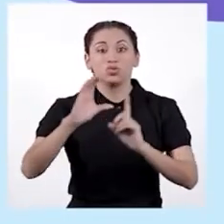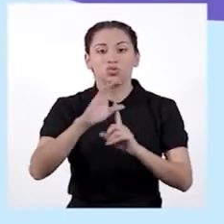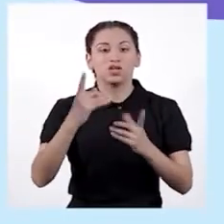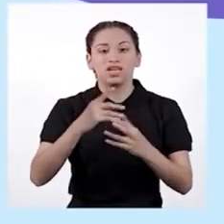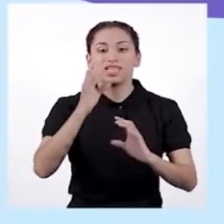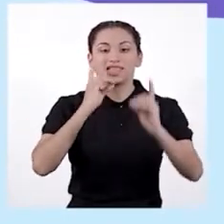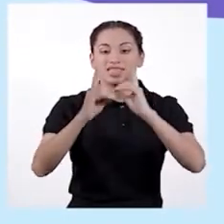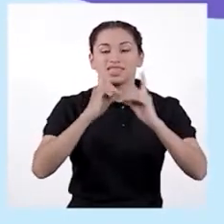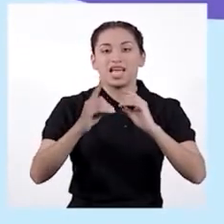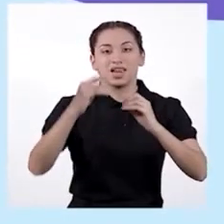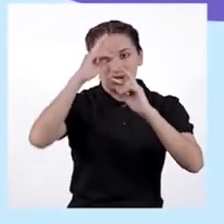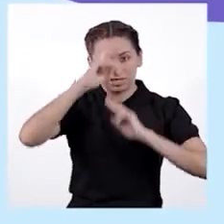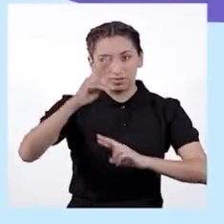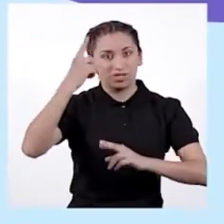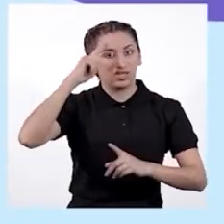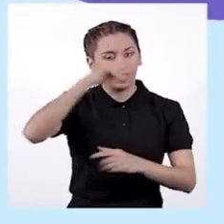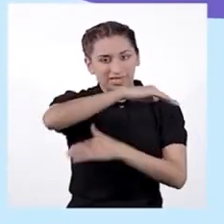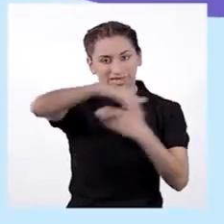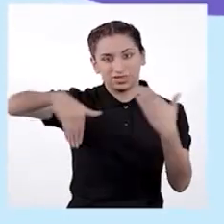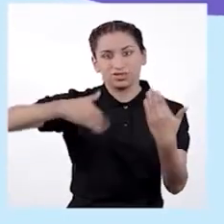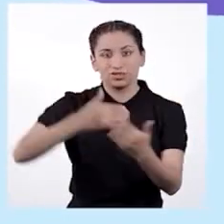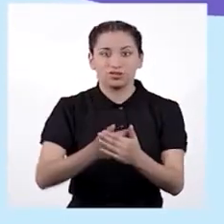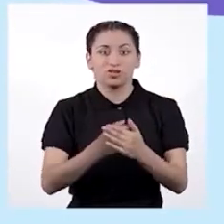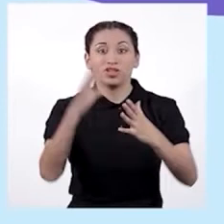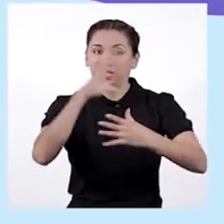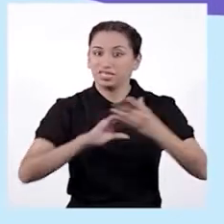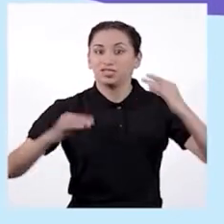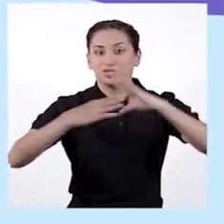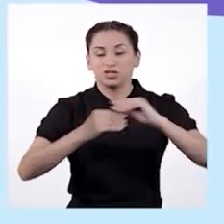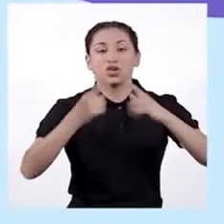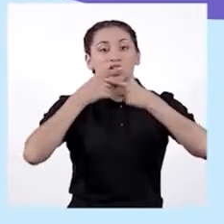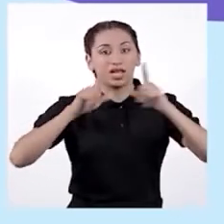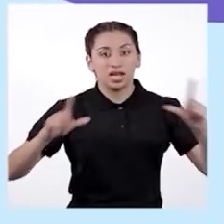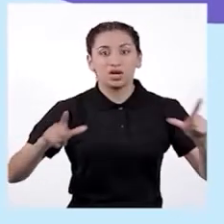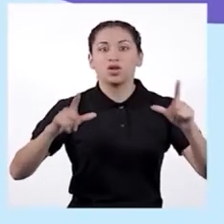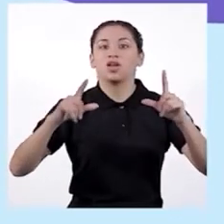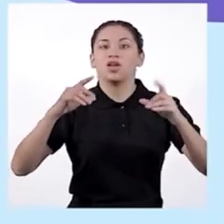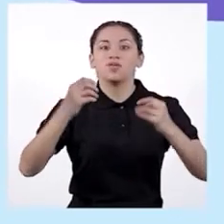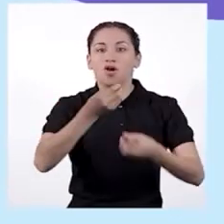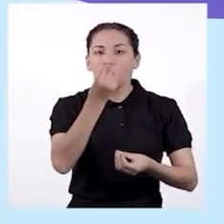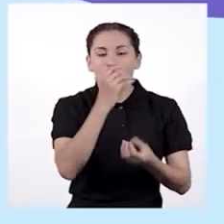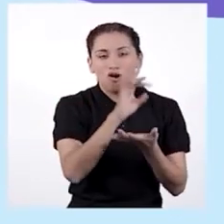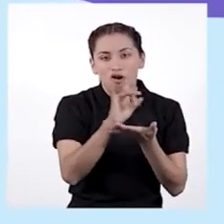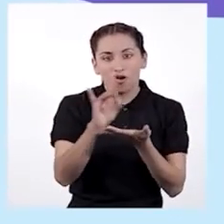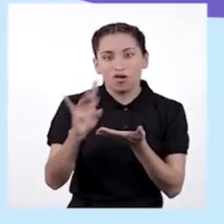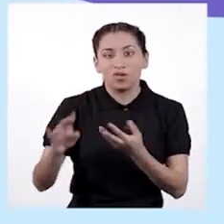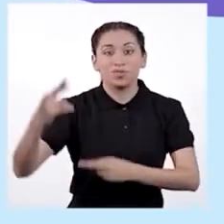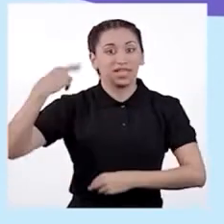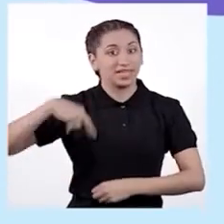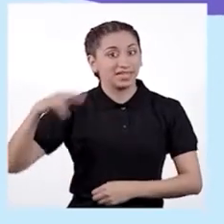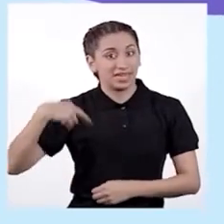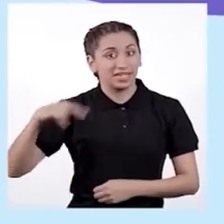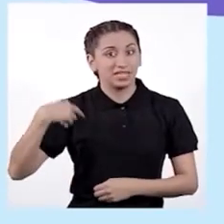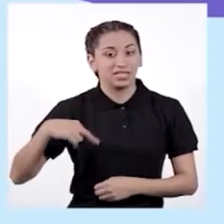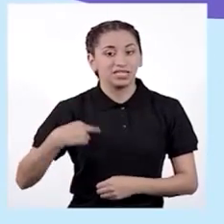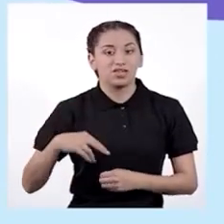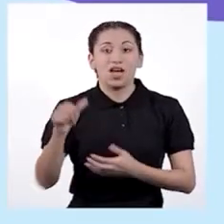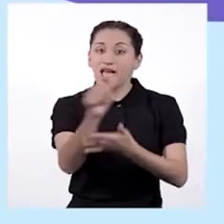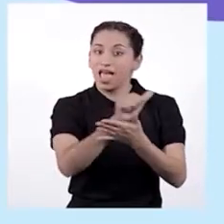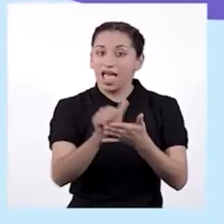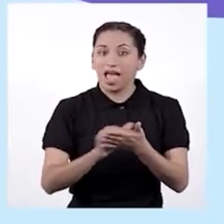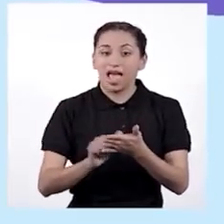Diálogo y respeto entre todos. Historia, lengua y gastronomía. Religión,